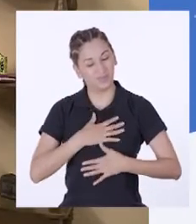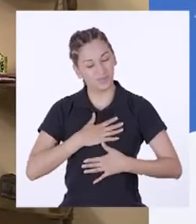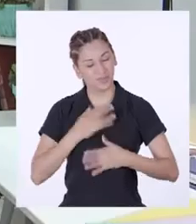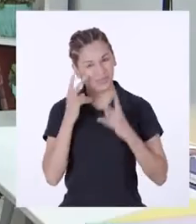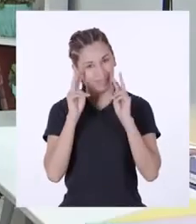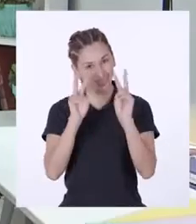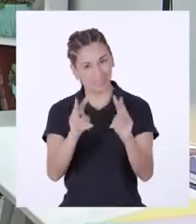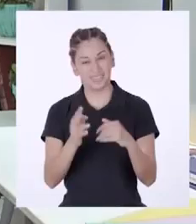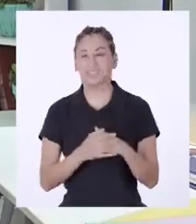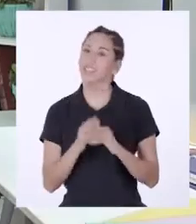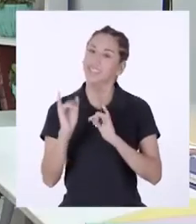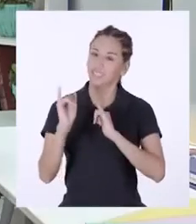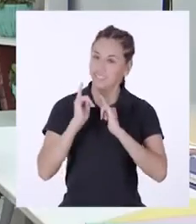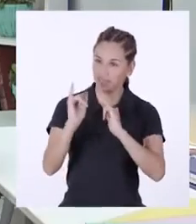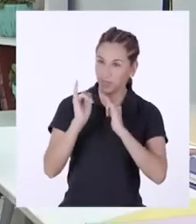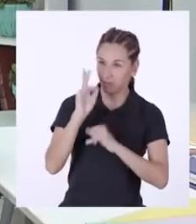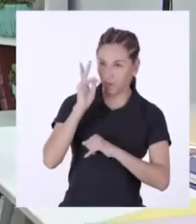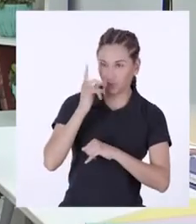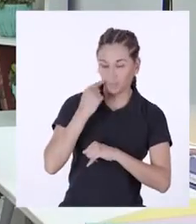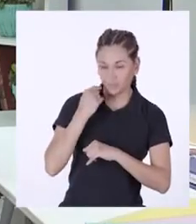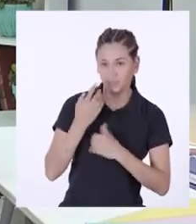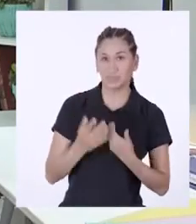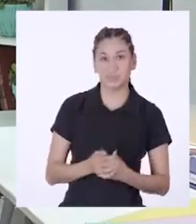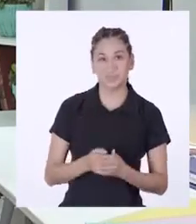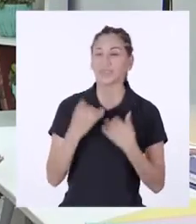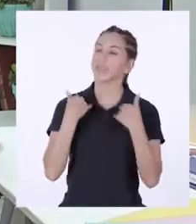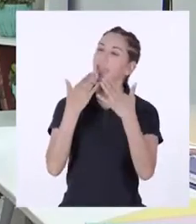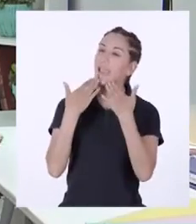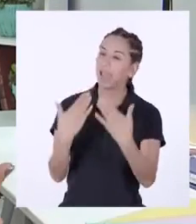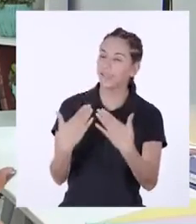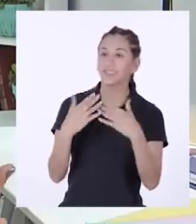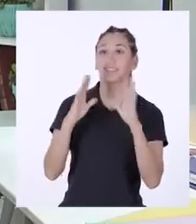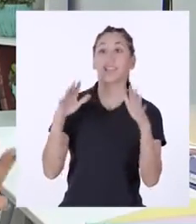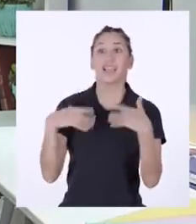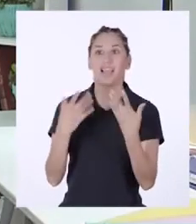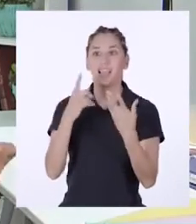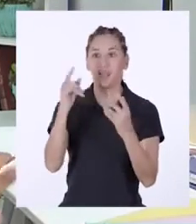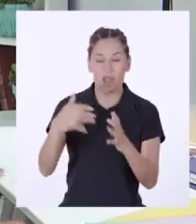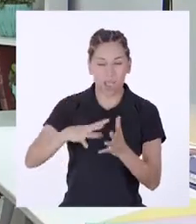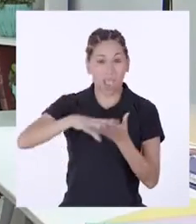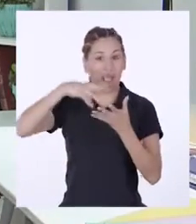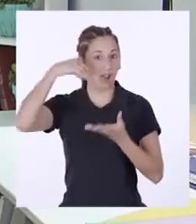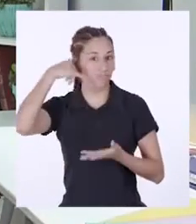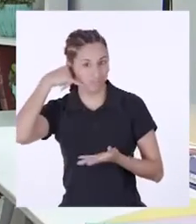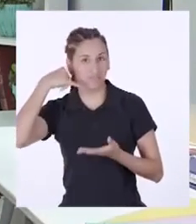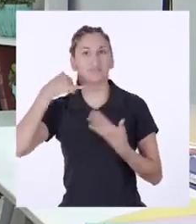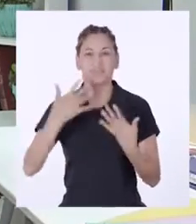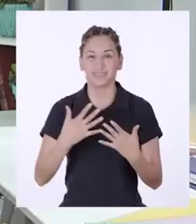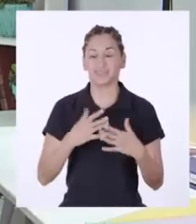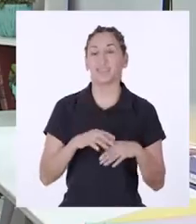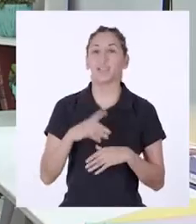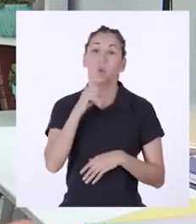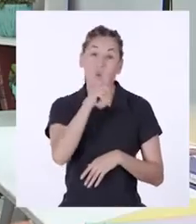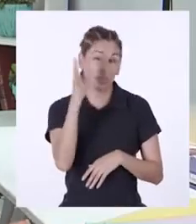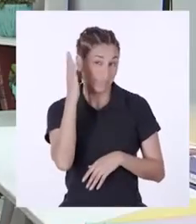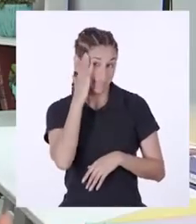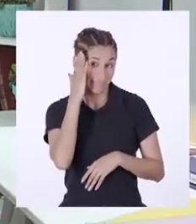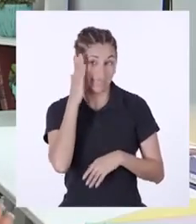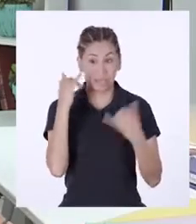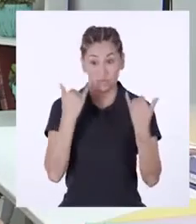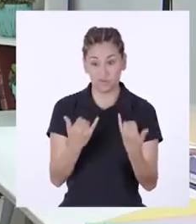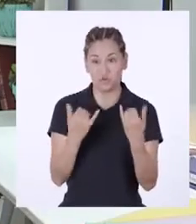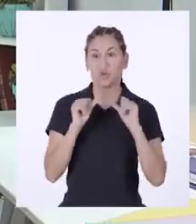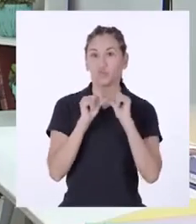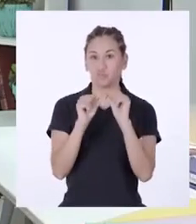verte. Igualmente, profesor Gustavo. Le agradecemos de antemano contestar nuestra llamada. Como imaginará,